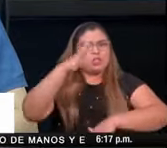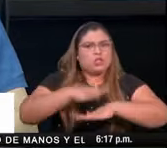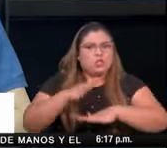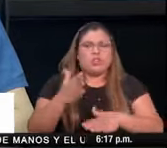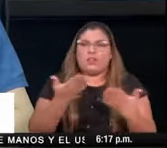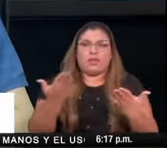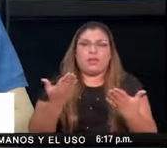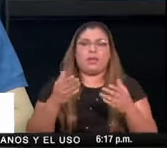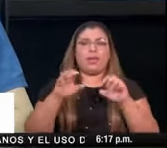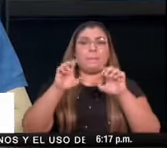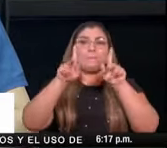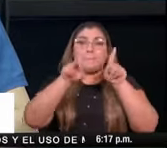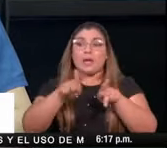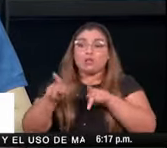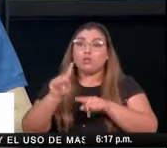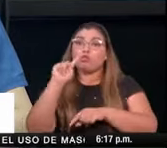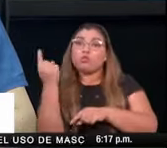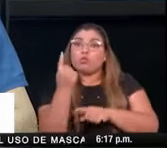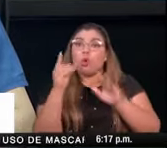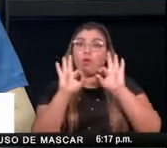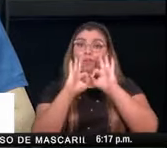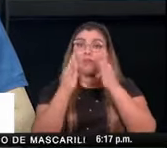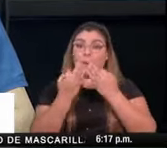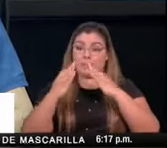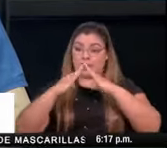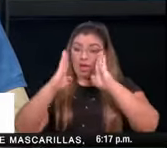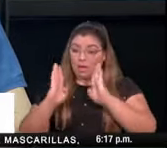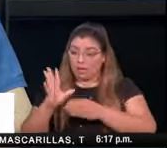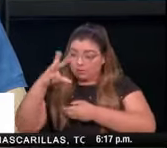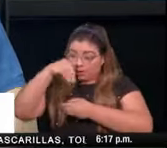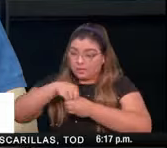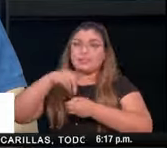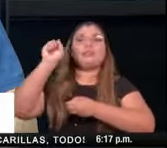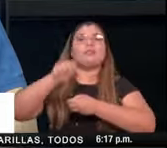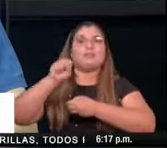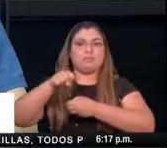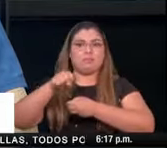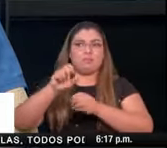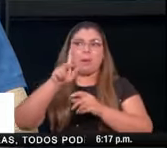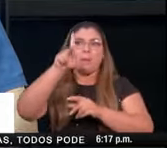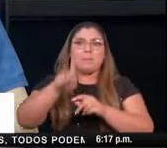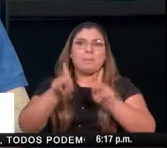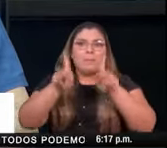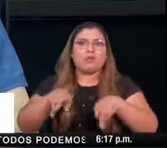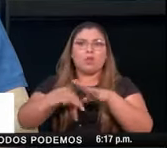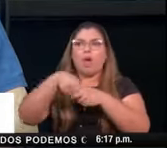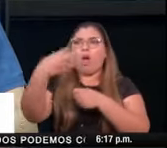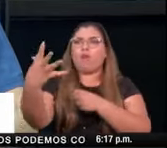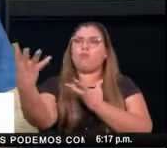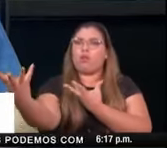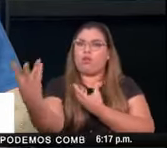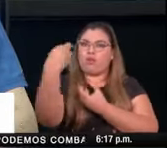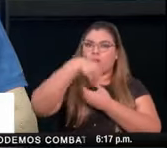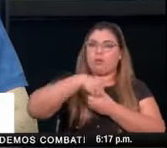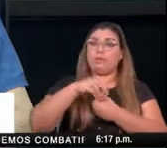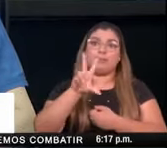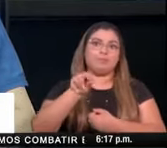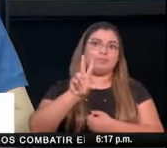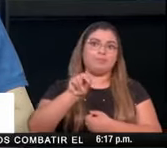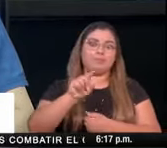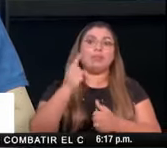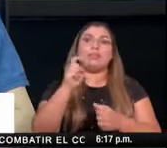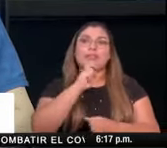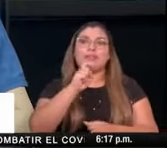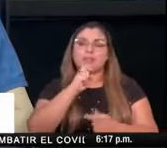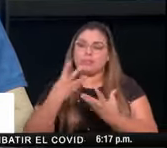la burbuja familiar, el mantenimiento de la misma y el cuidado que debemos tener al movernos en ella.